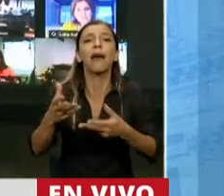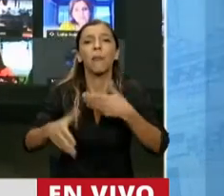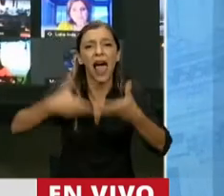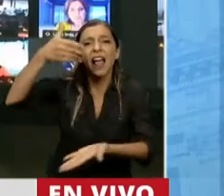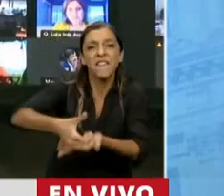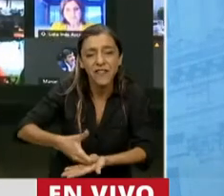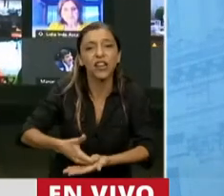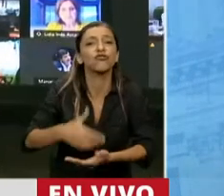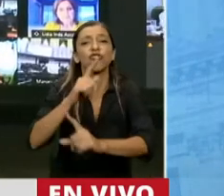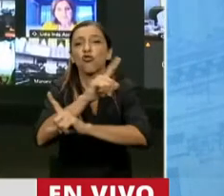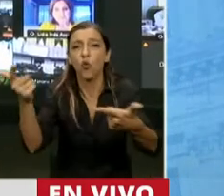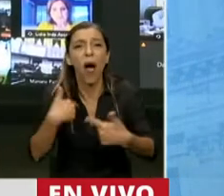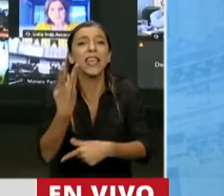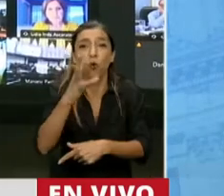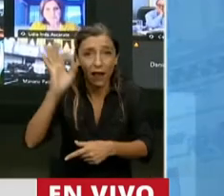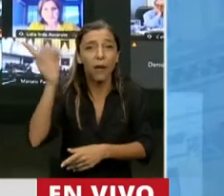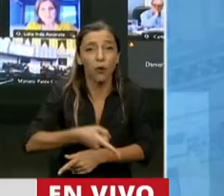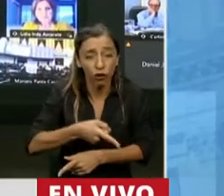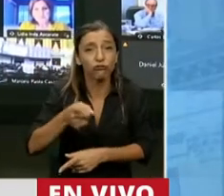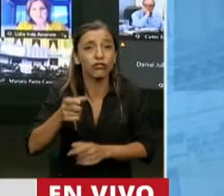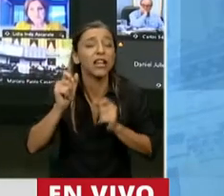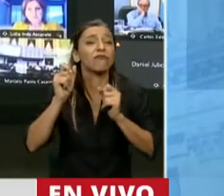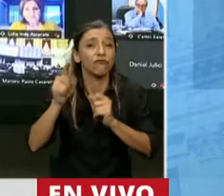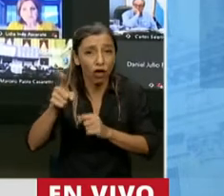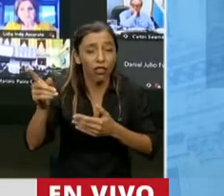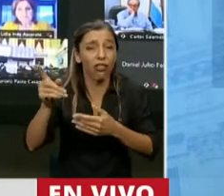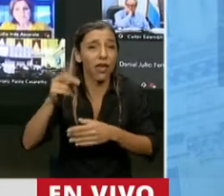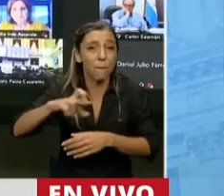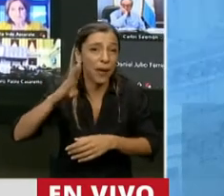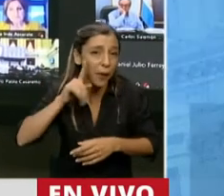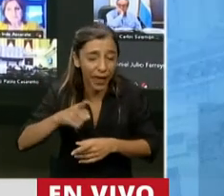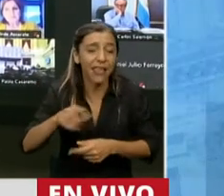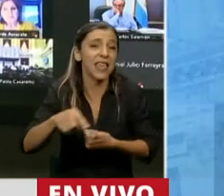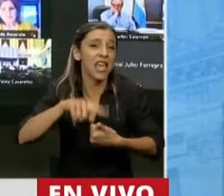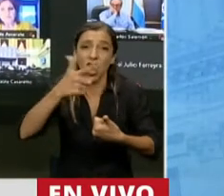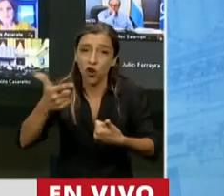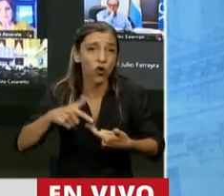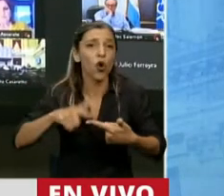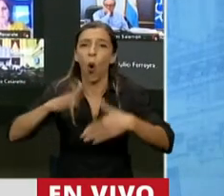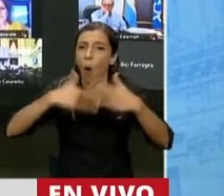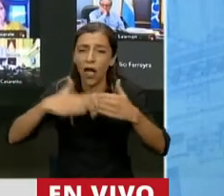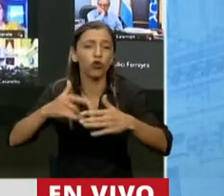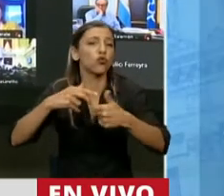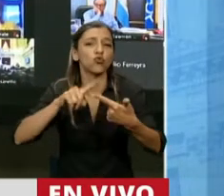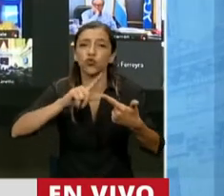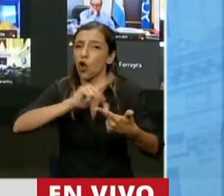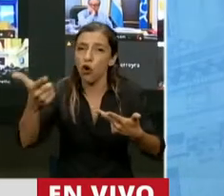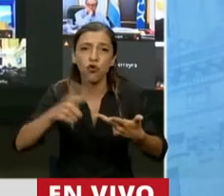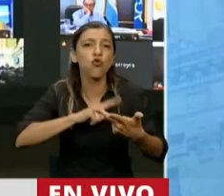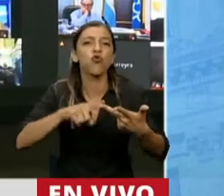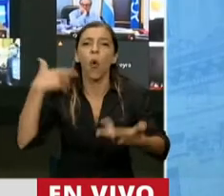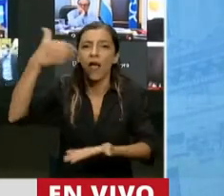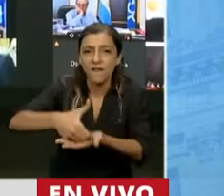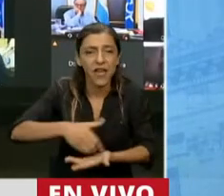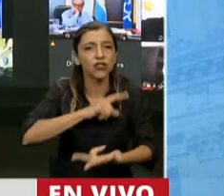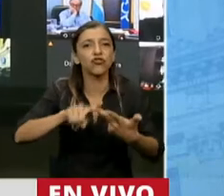donde está el 40% del Producto Bruto Industrial, sin reposición de equipamiento, sin infraestructura, sin inversiones en esta